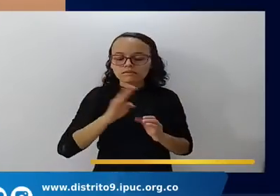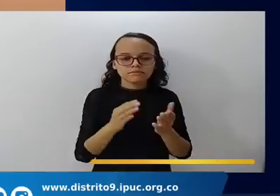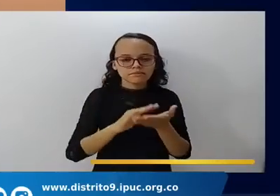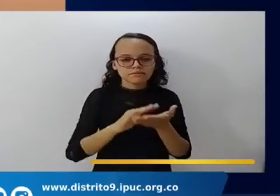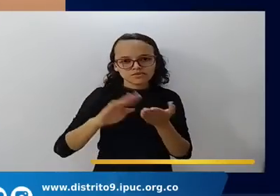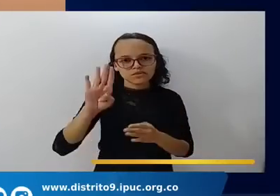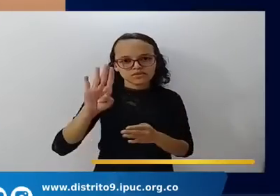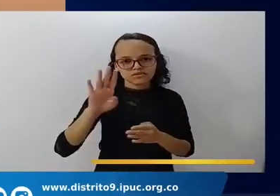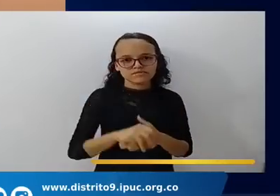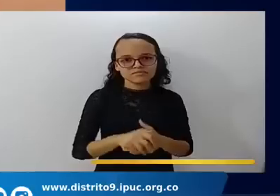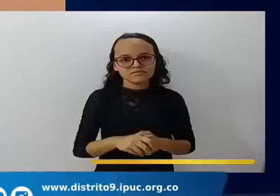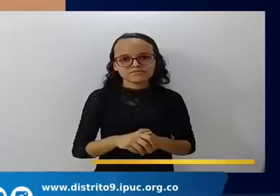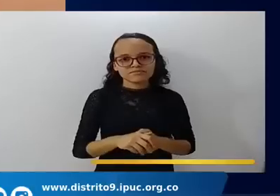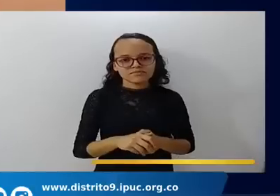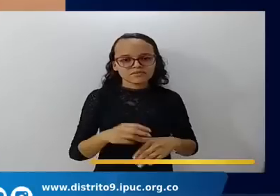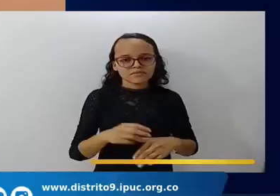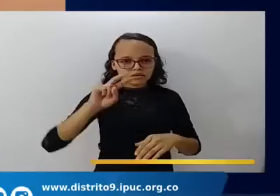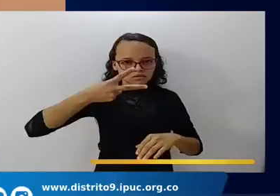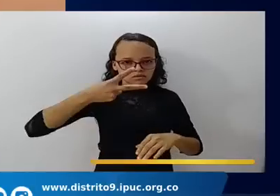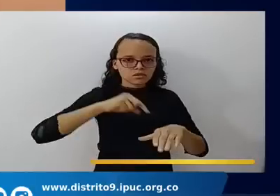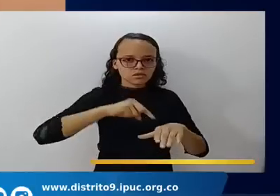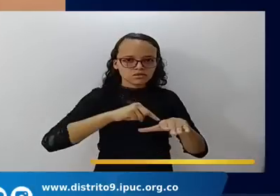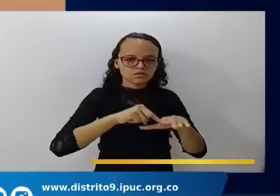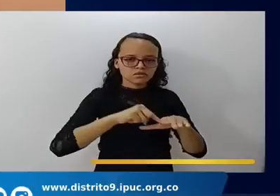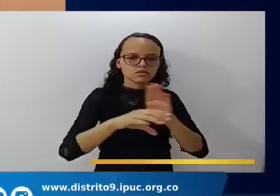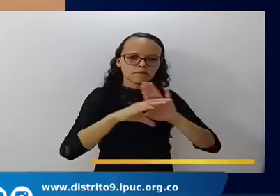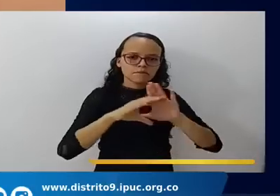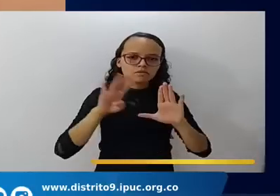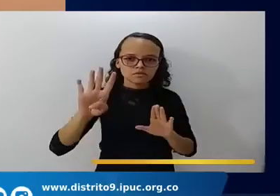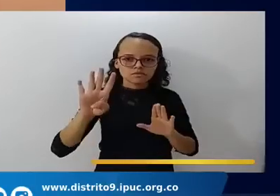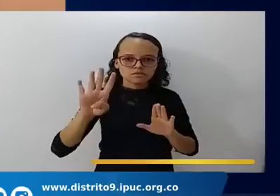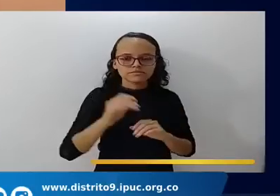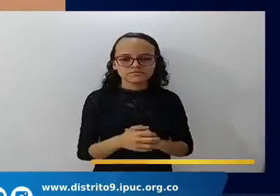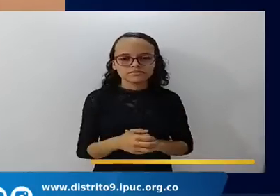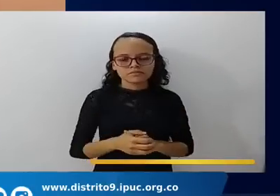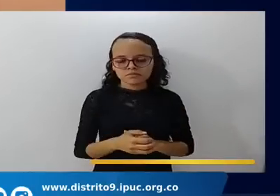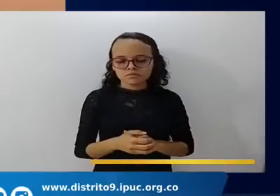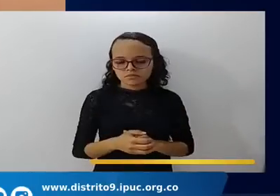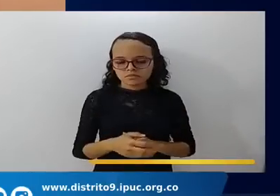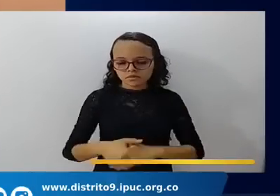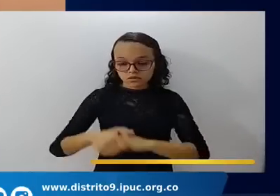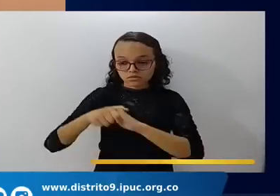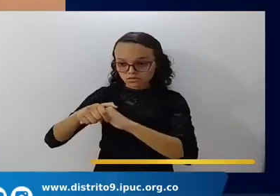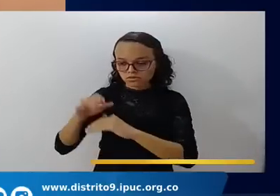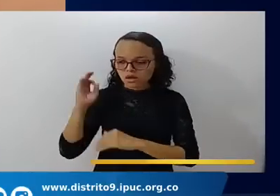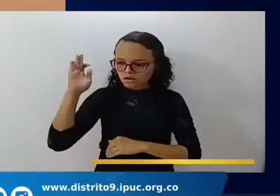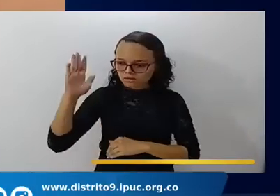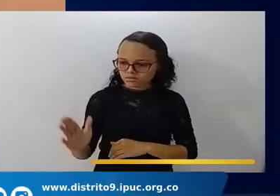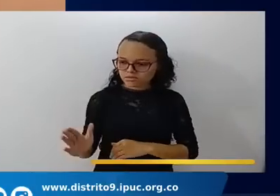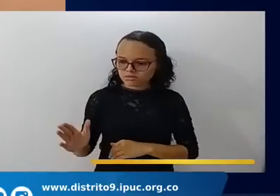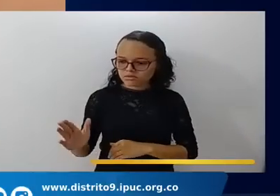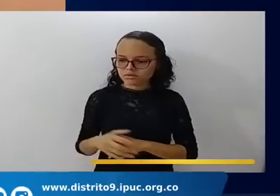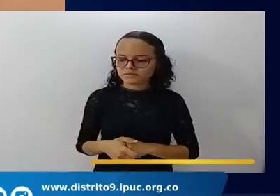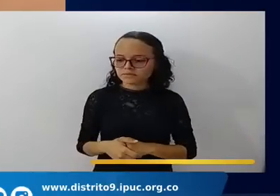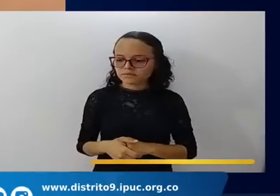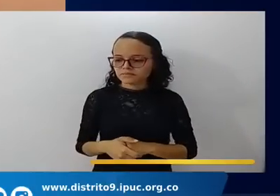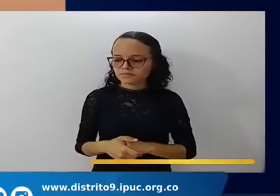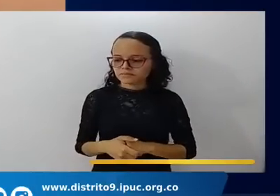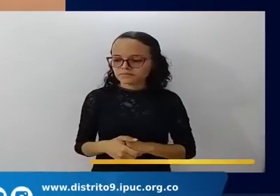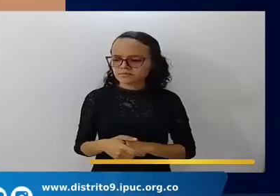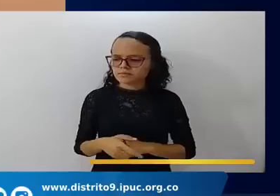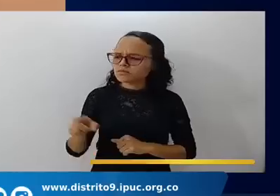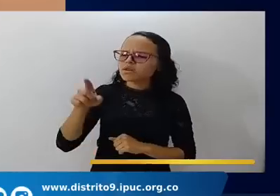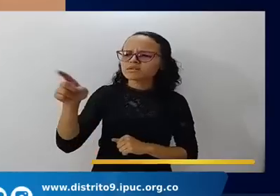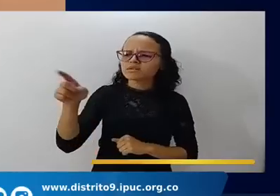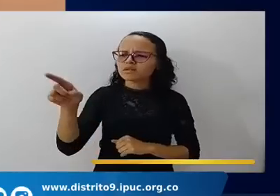Un saludo para los pastores que están aquí también con nosotros. Veo varios pastores. No sé si por ahí está el hermano